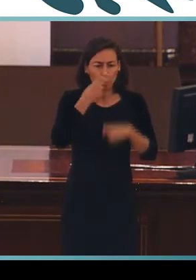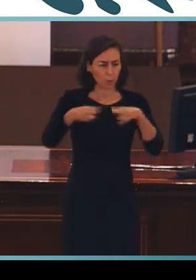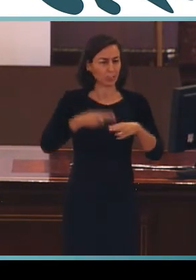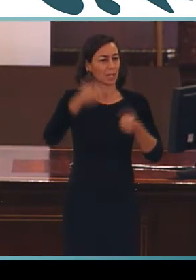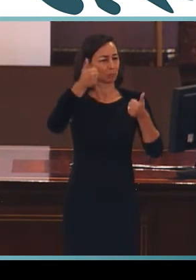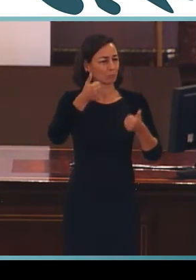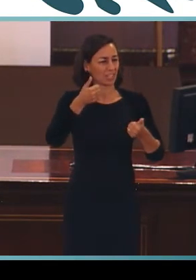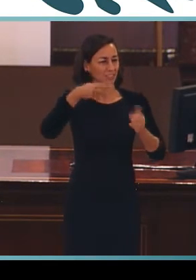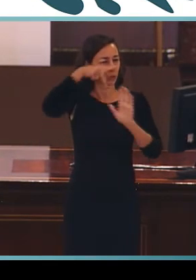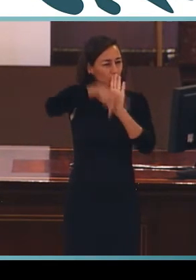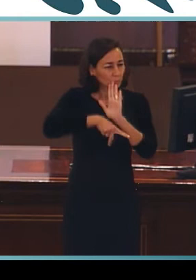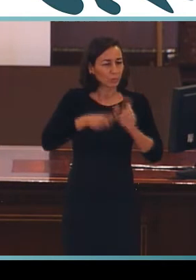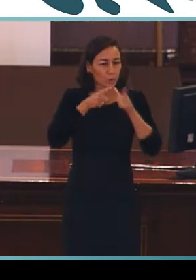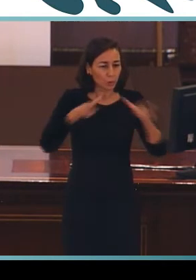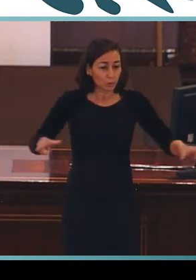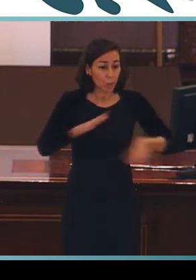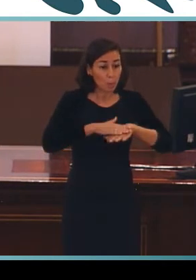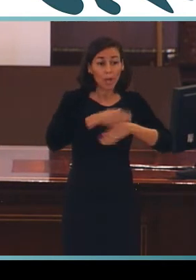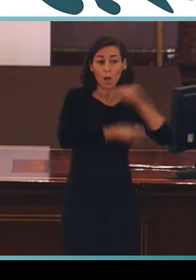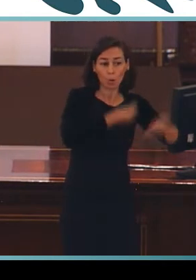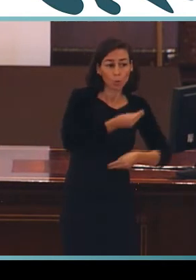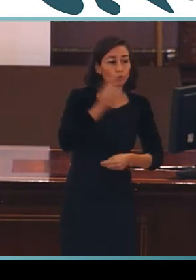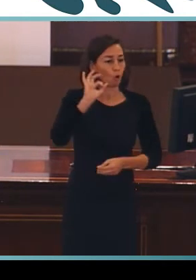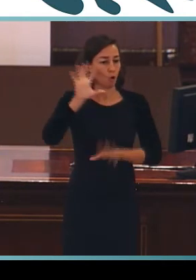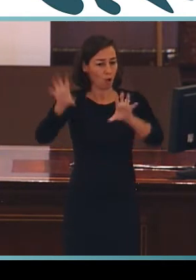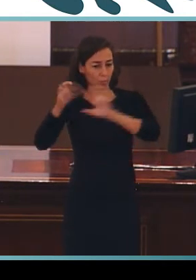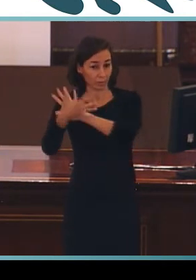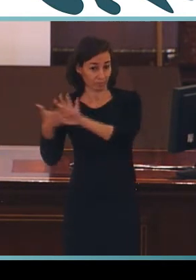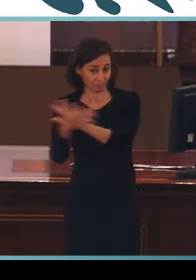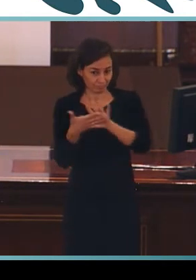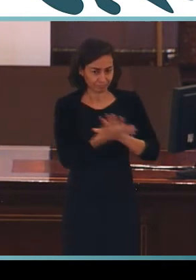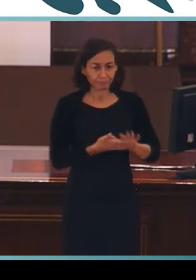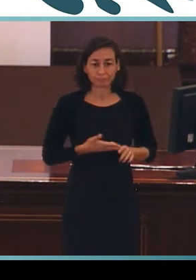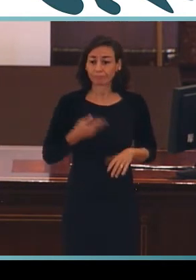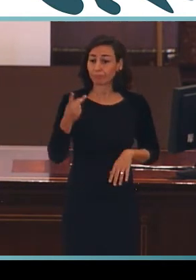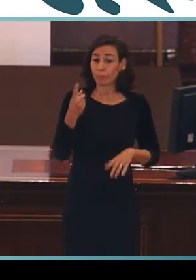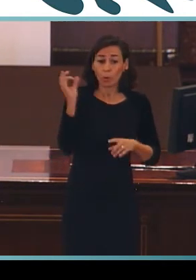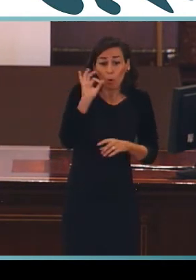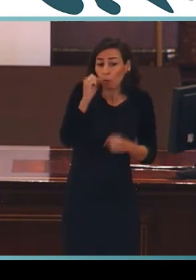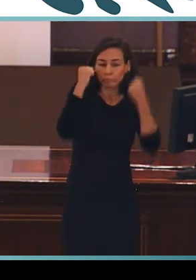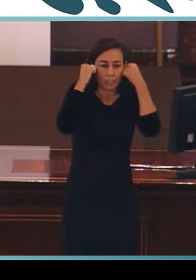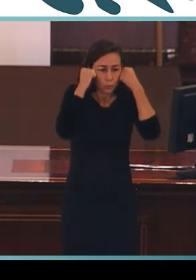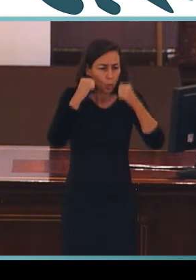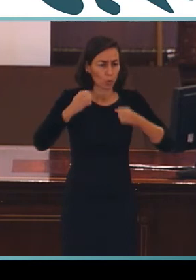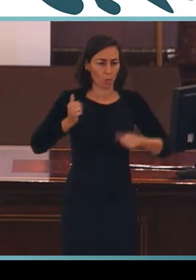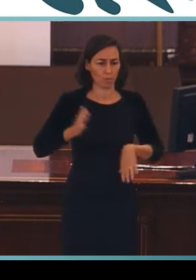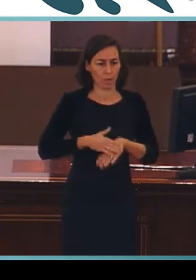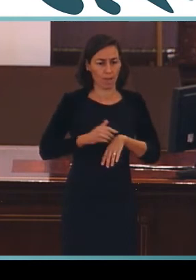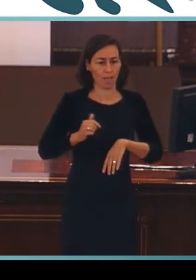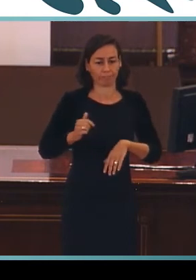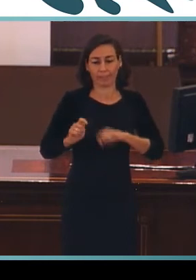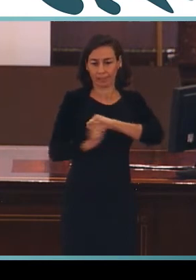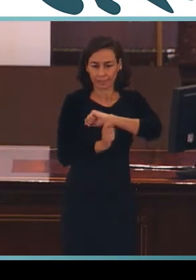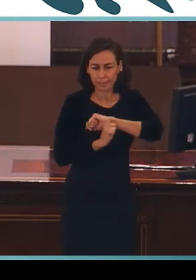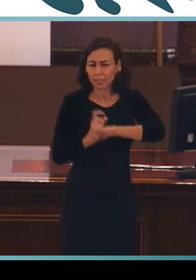lingüística que afectan al aprendizaje y al uso de la lengua de signos. Los estudios sobre las estrategias de evaluación